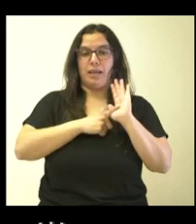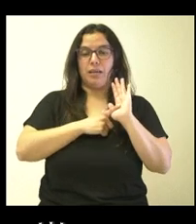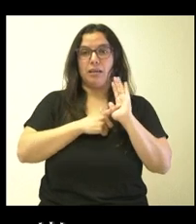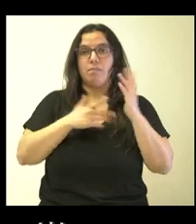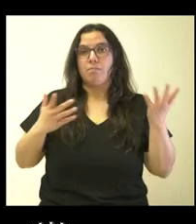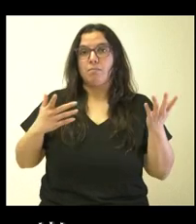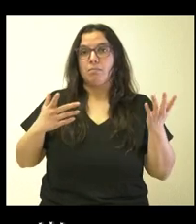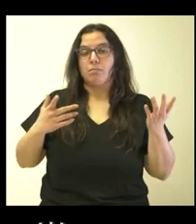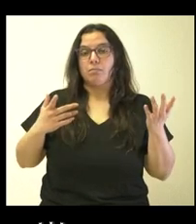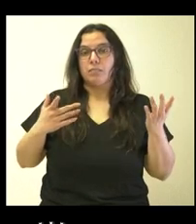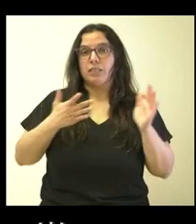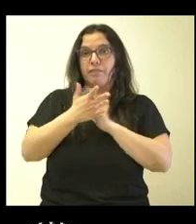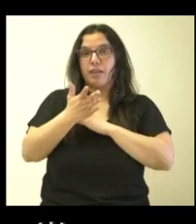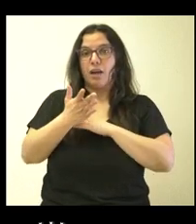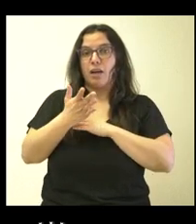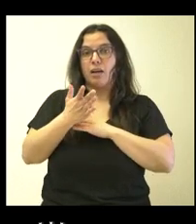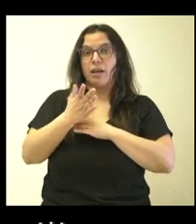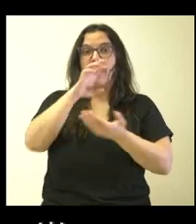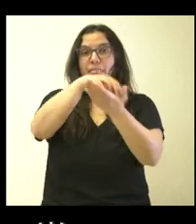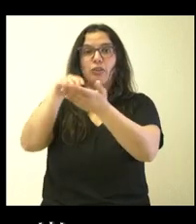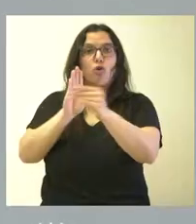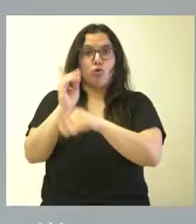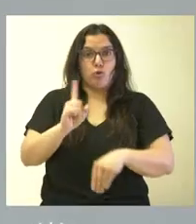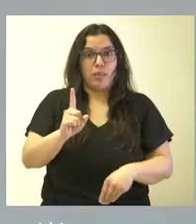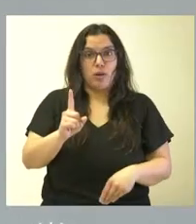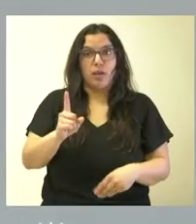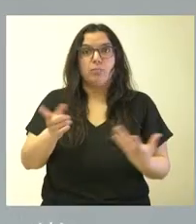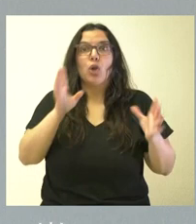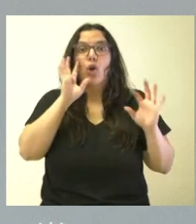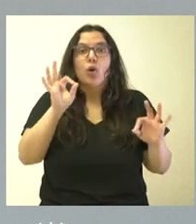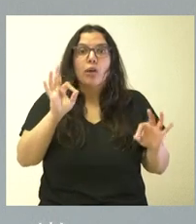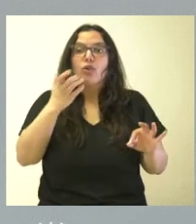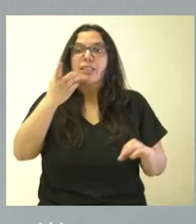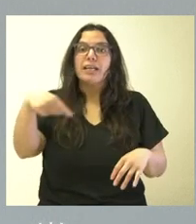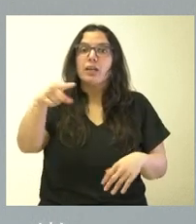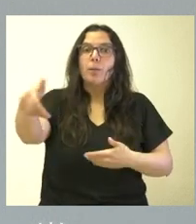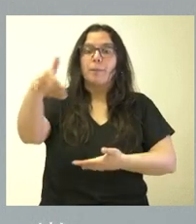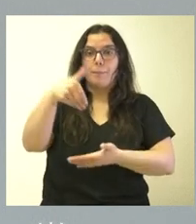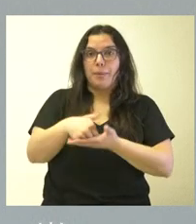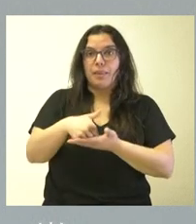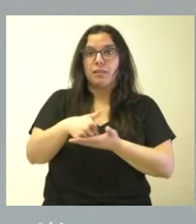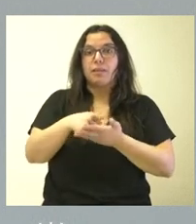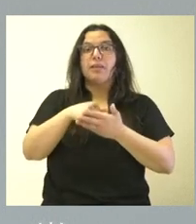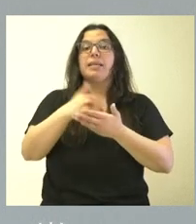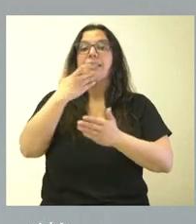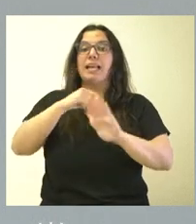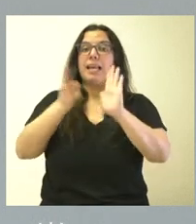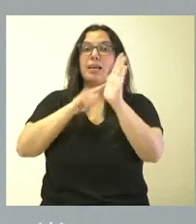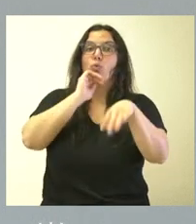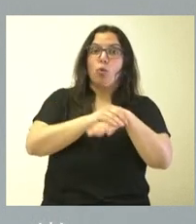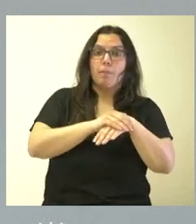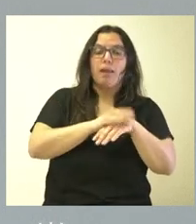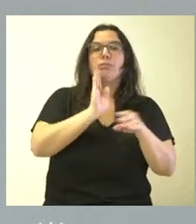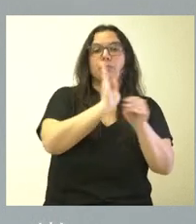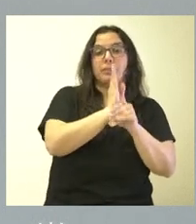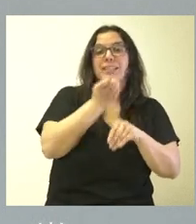va a subvencionar estos centros, ¿entonces? SEÑOR Pues, lógicamente, si lo solicitan y cumplen la ley, tendrán la subvención y, si no lo